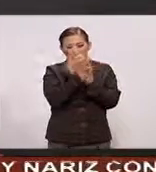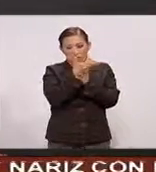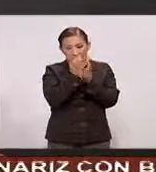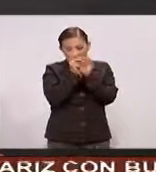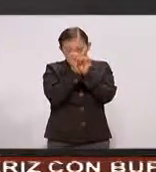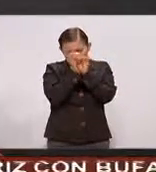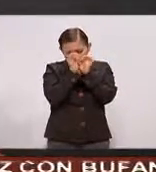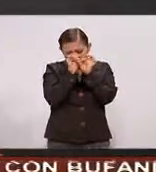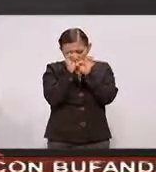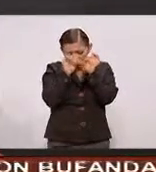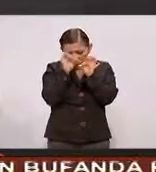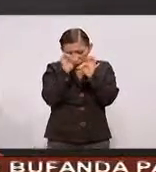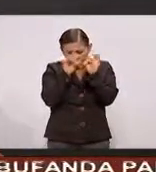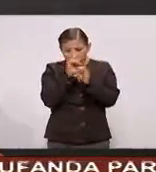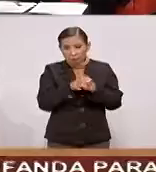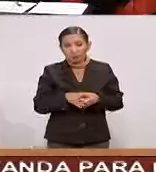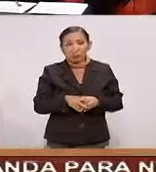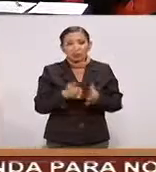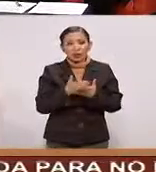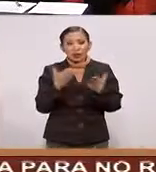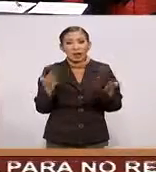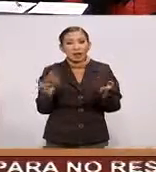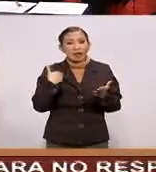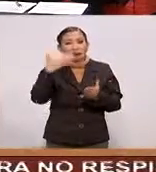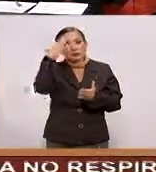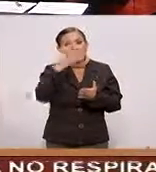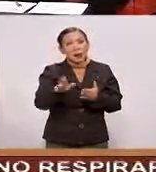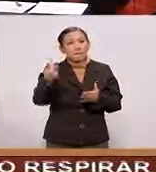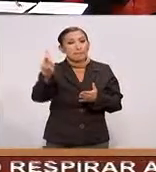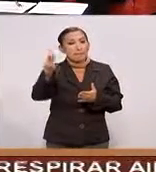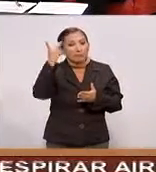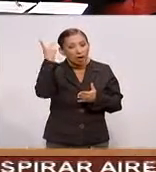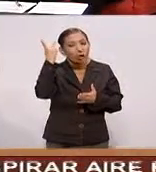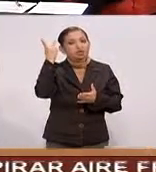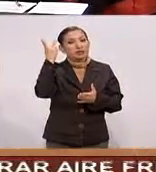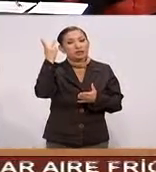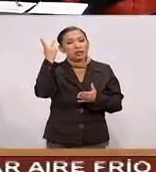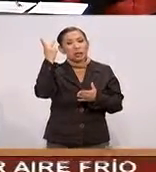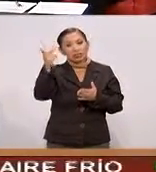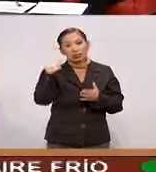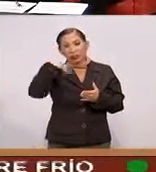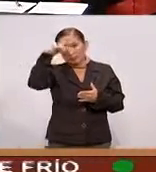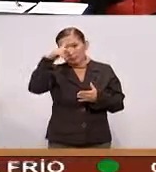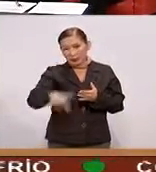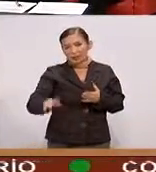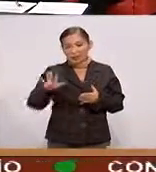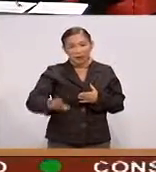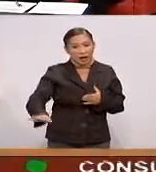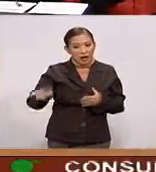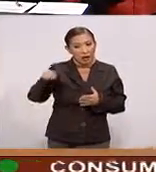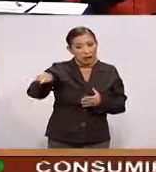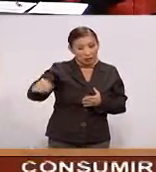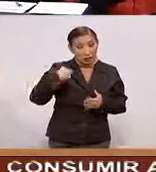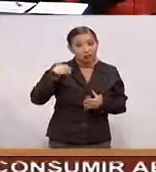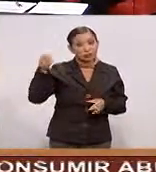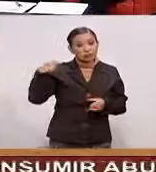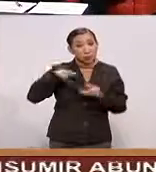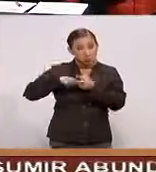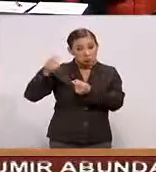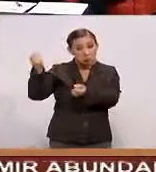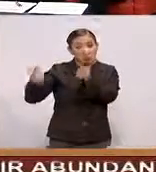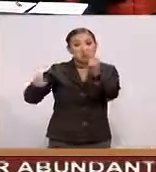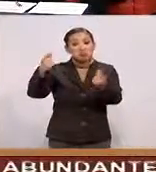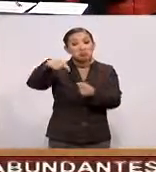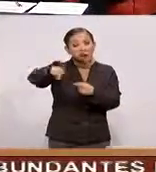centímetro Ahora sabemos También Que el Politécnico El Politécnico Nacional Pues es Semillero De